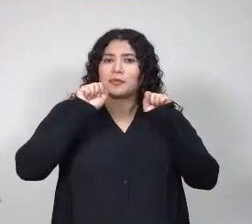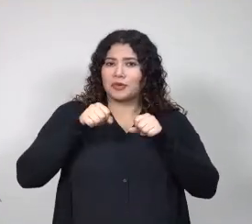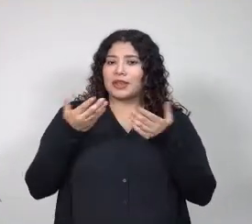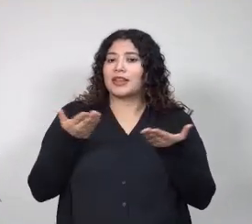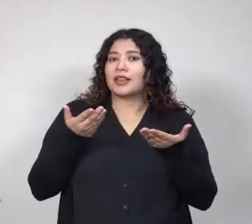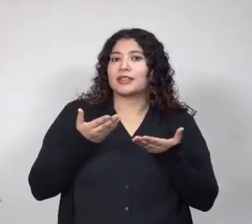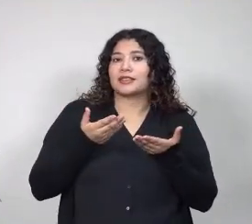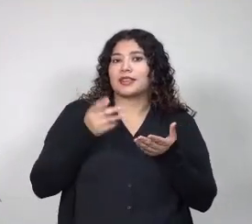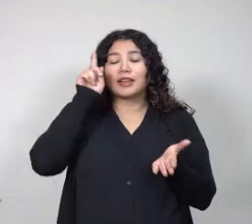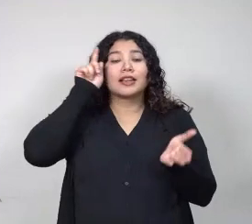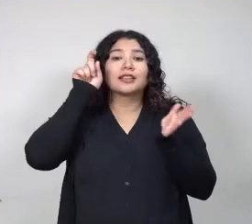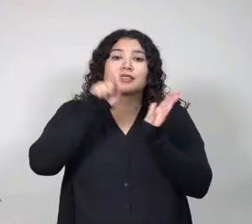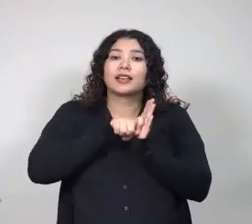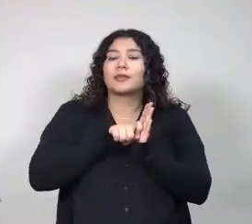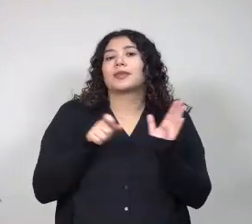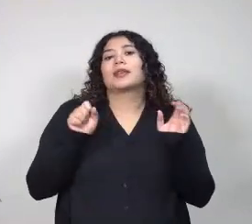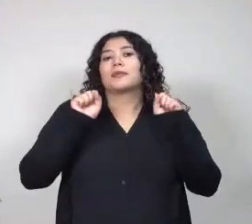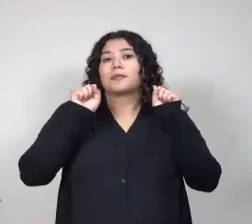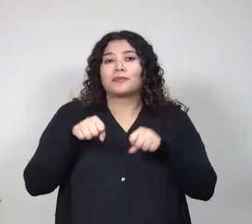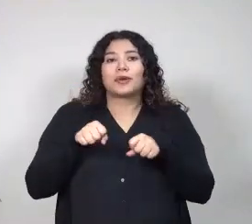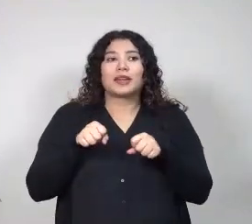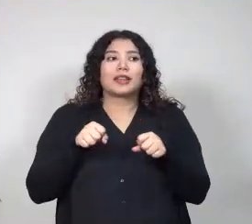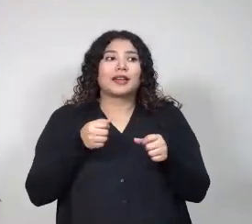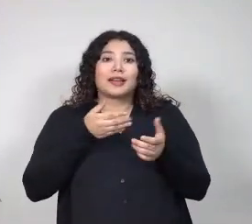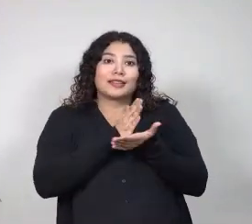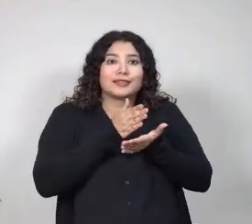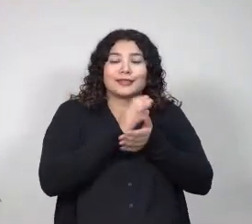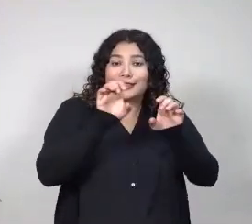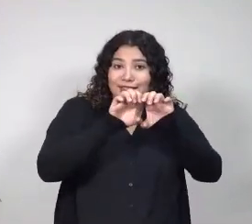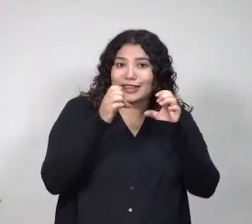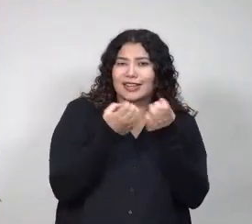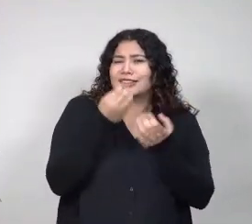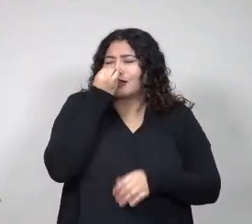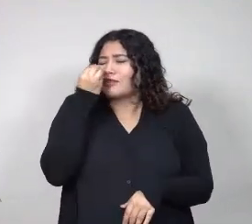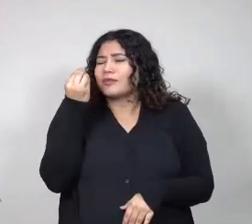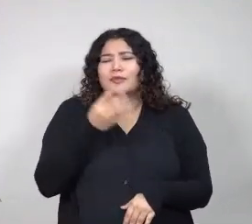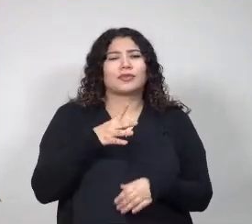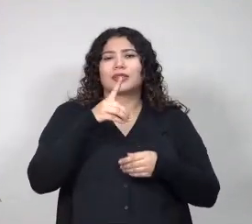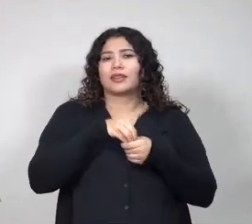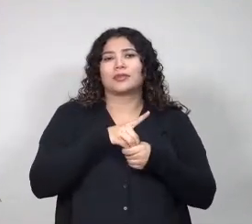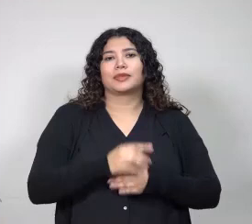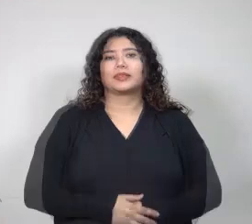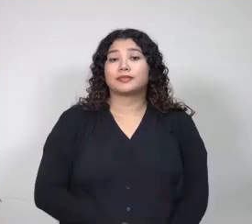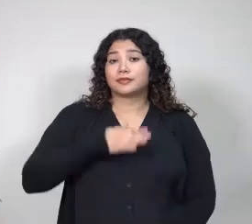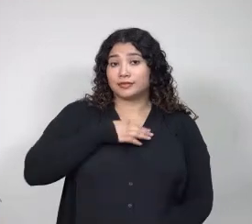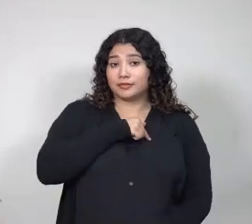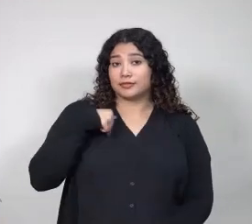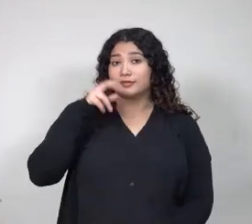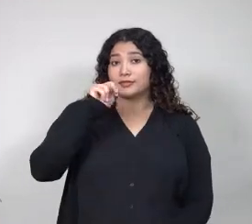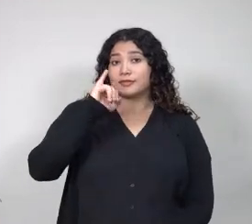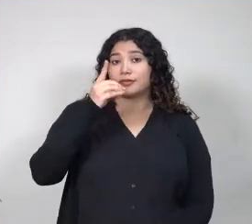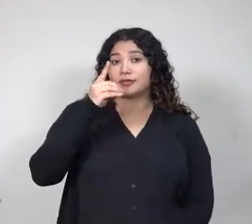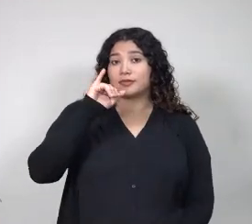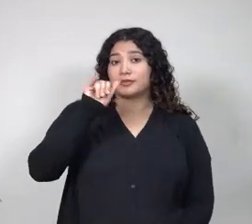evaluaciones de manera correcta, puedan realizar su educación de manera correcta independientemente de la discapacidad que tengan. Mi nombre es Nidia Carolina